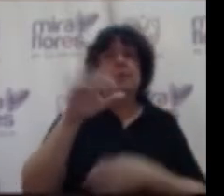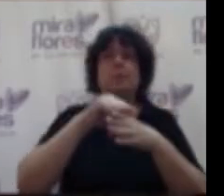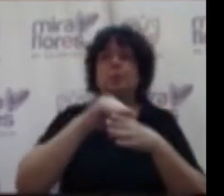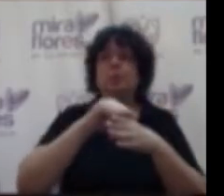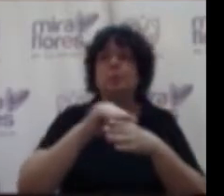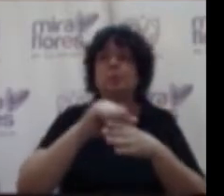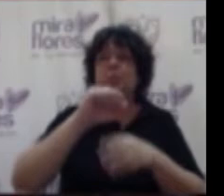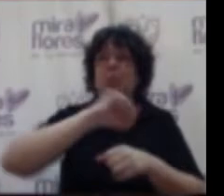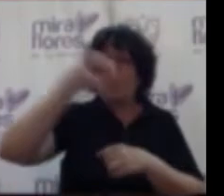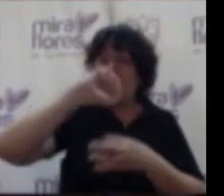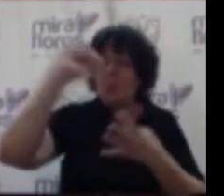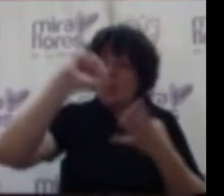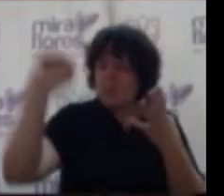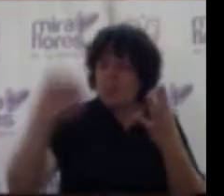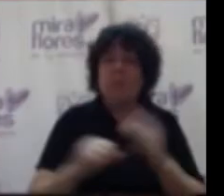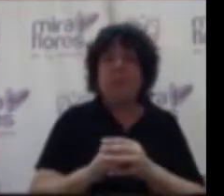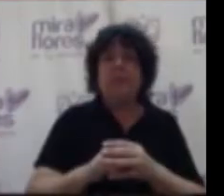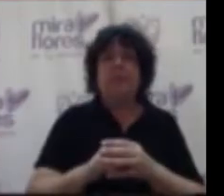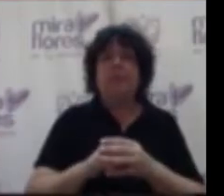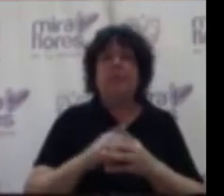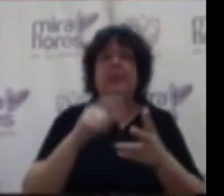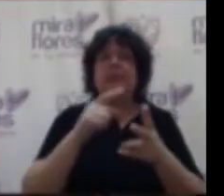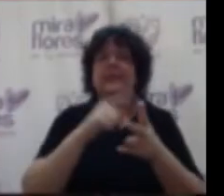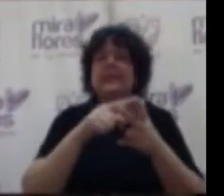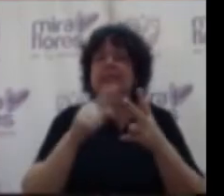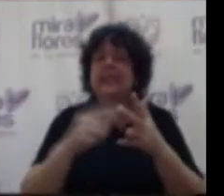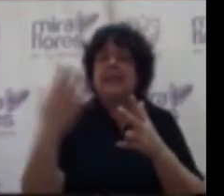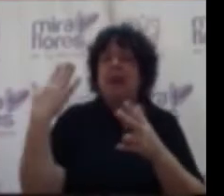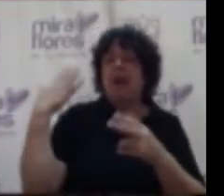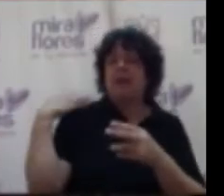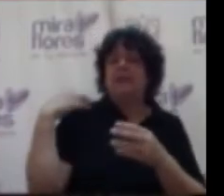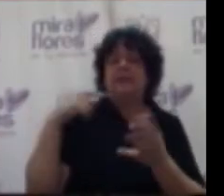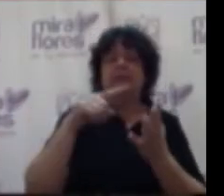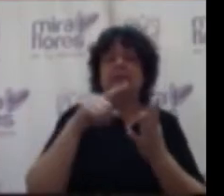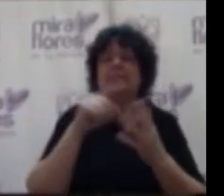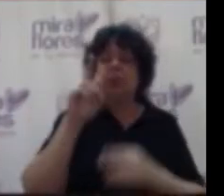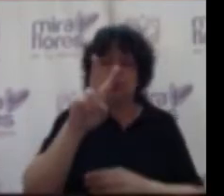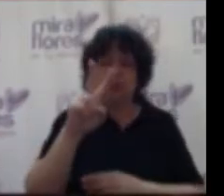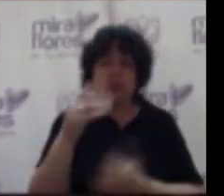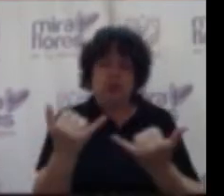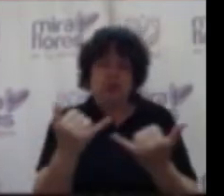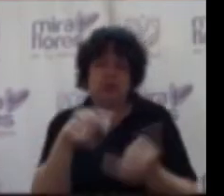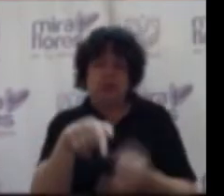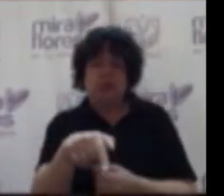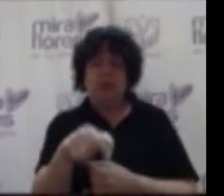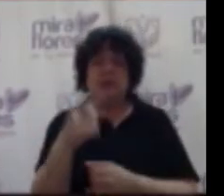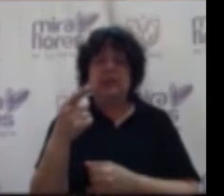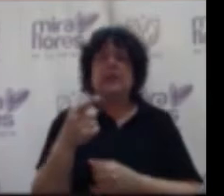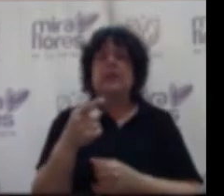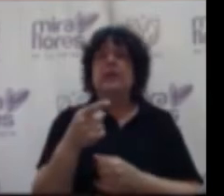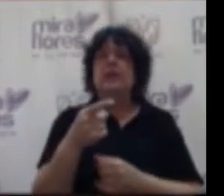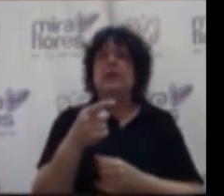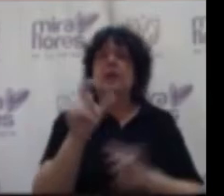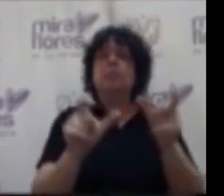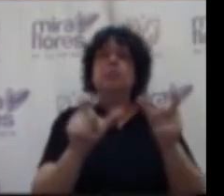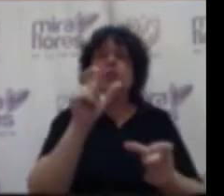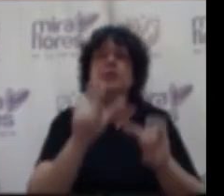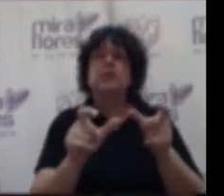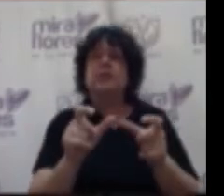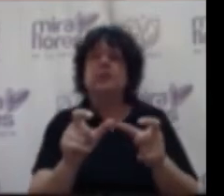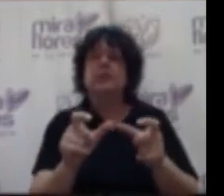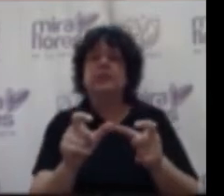ganadas en total tres previamente y más estas dos y en el caso de ciudadanos al día tenemos